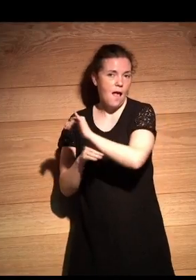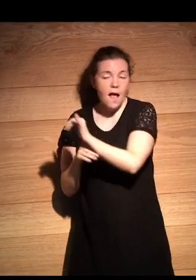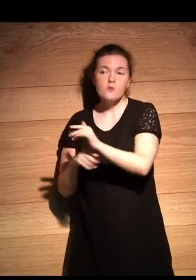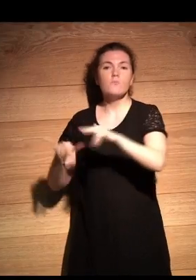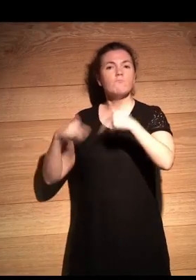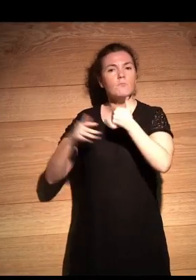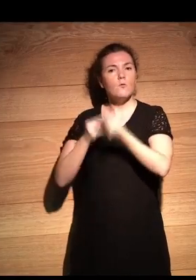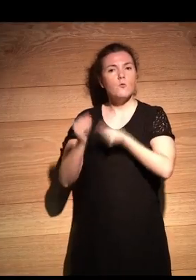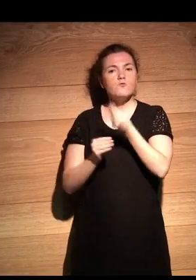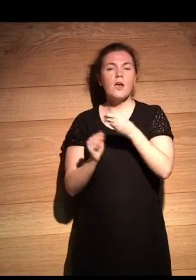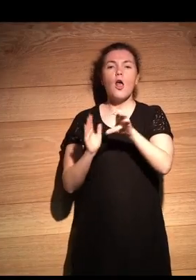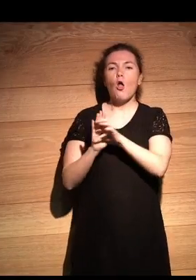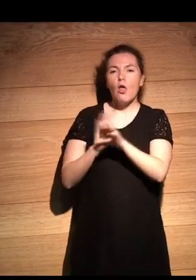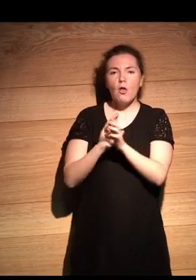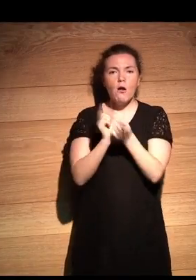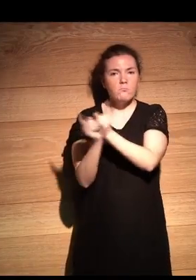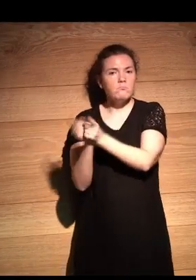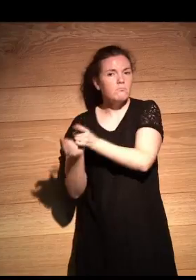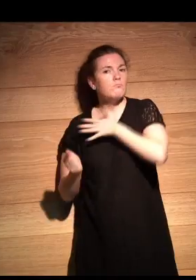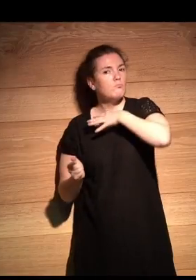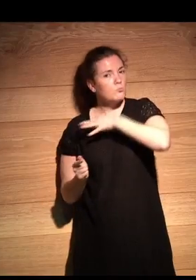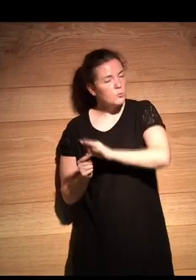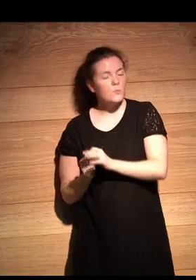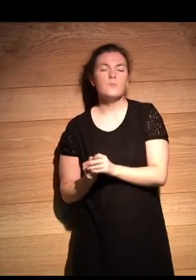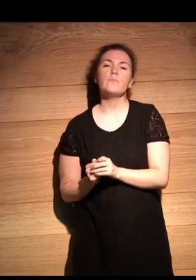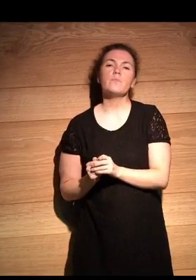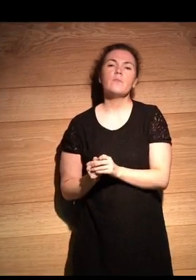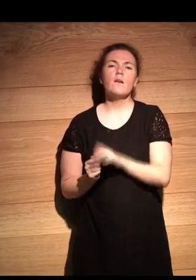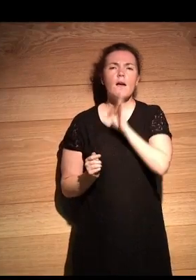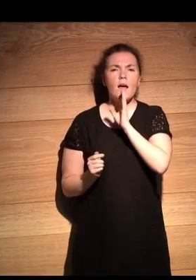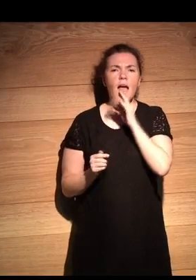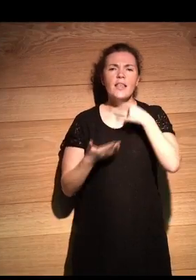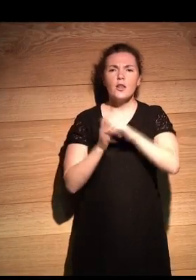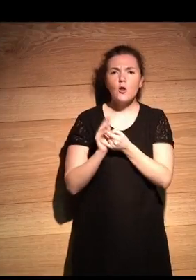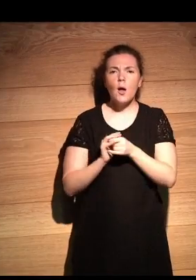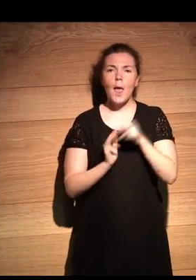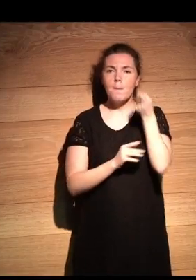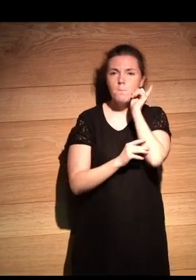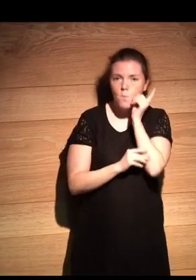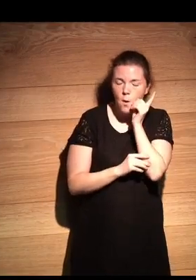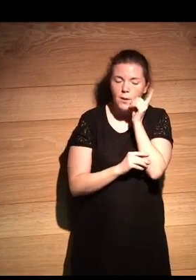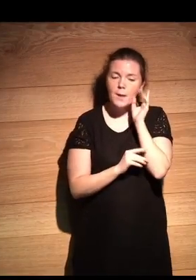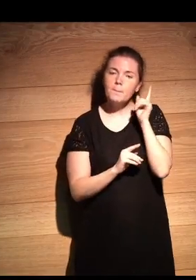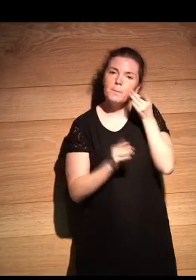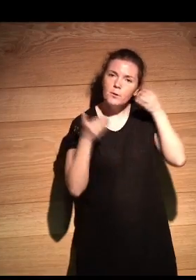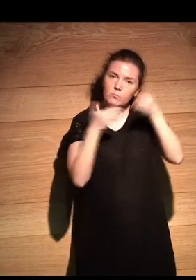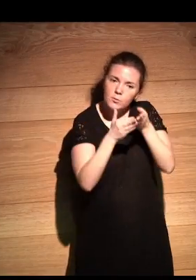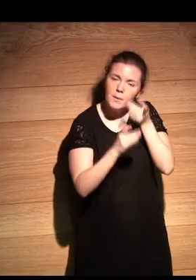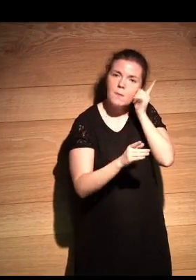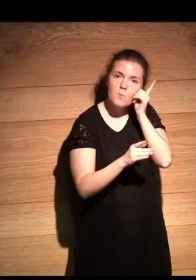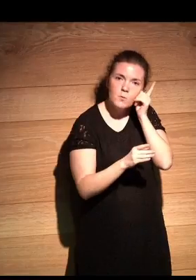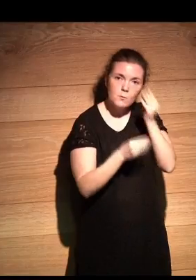pues código reutilizar código como hemos comentado tecnología Mobile First centrado primero en teléfono